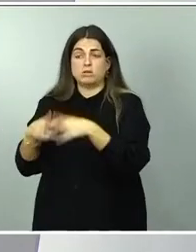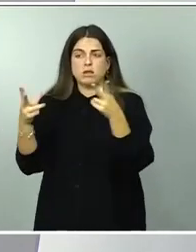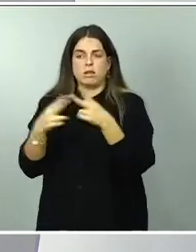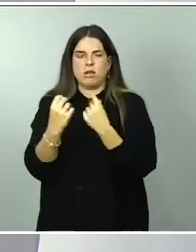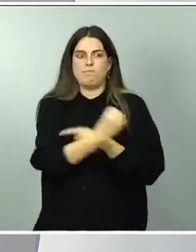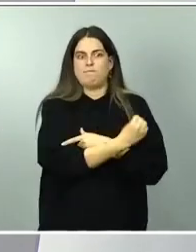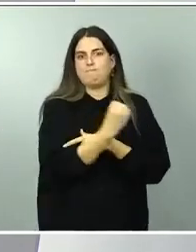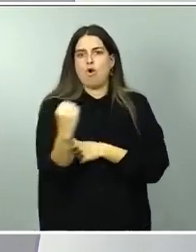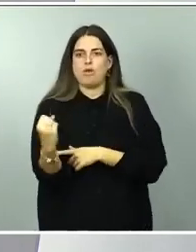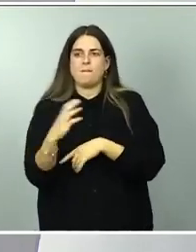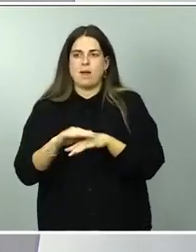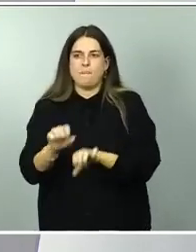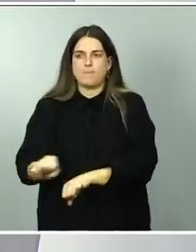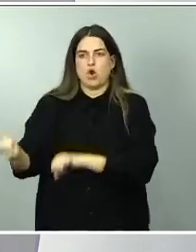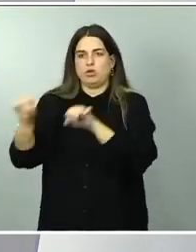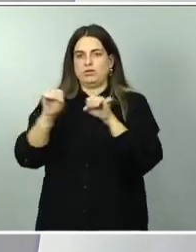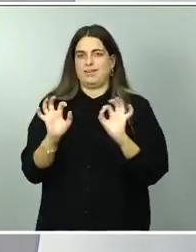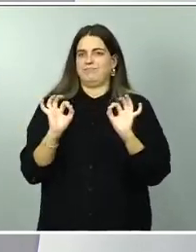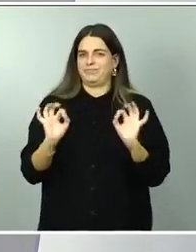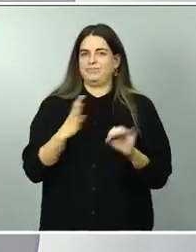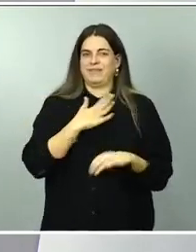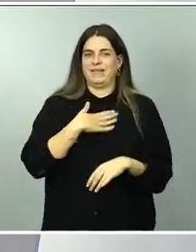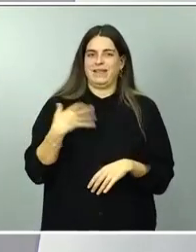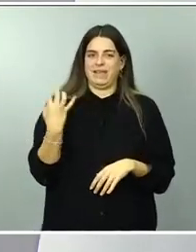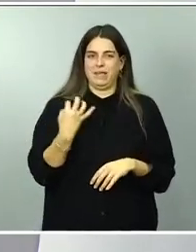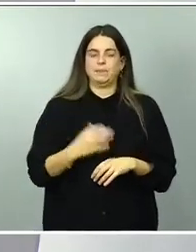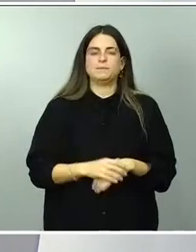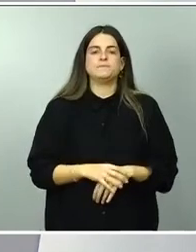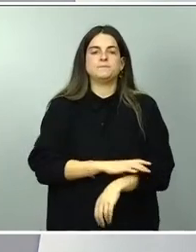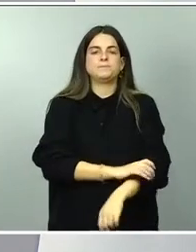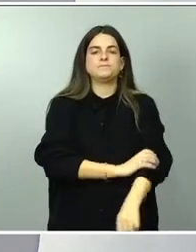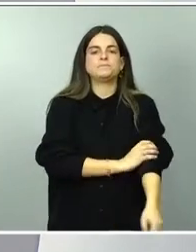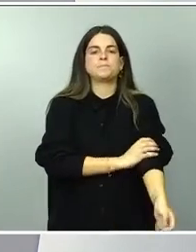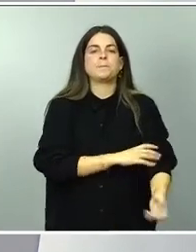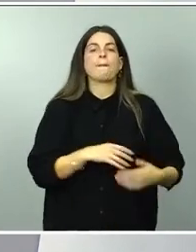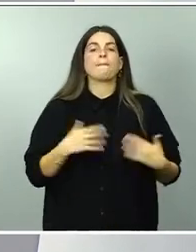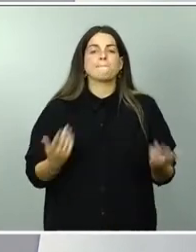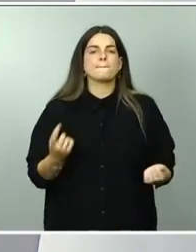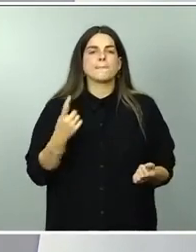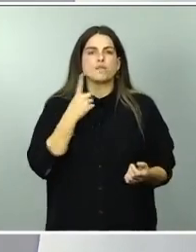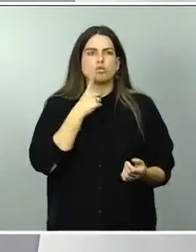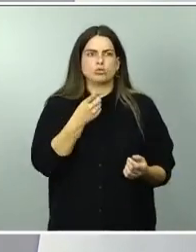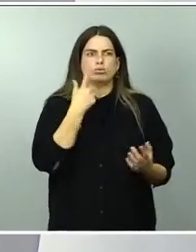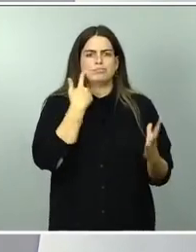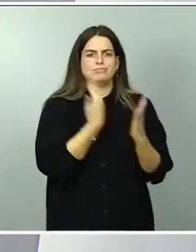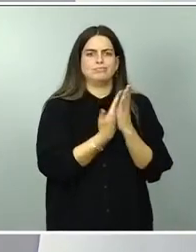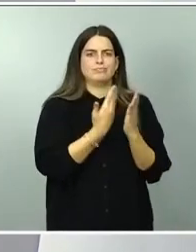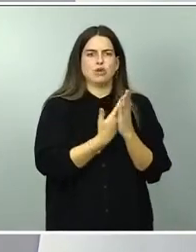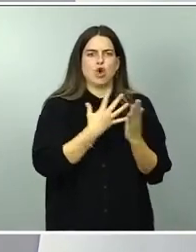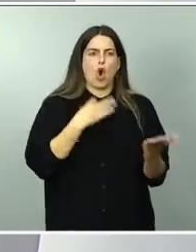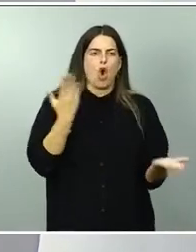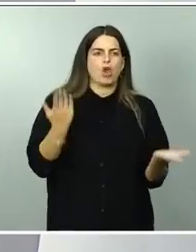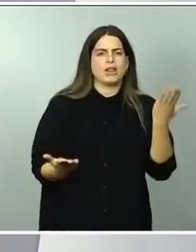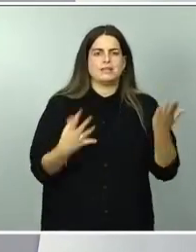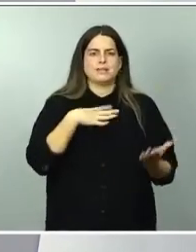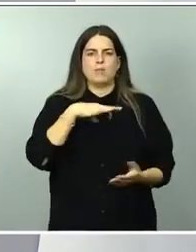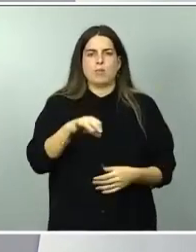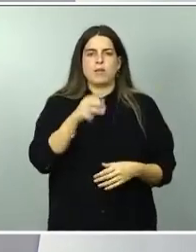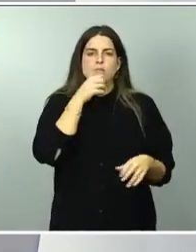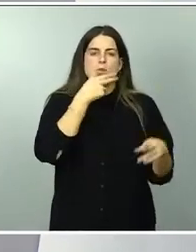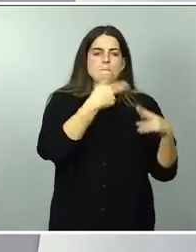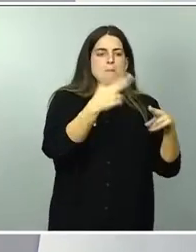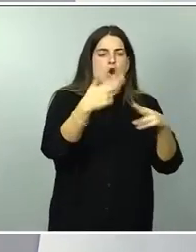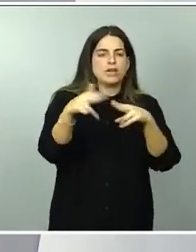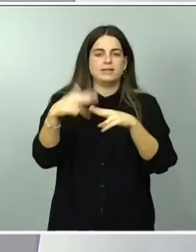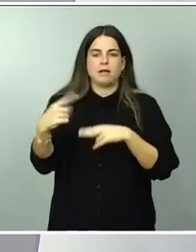se debe. Y estos son hechos contrastables, que lo pueden ustedes ver en cada una de esas políticas y, por